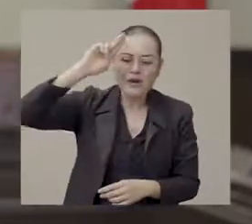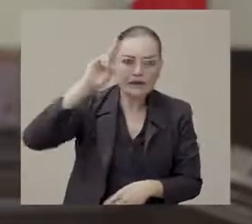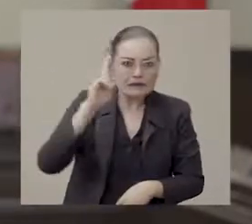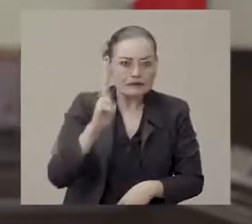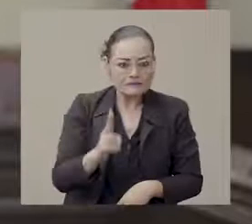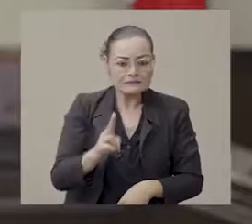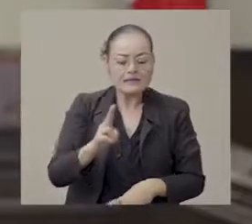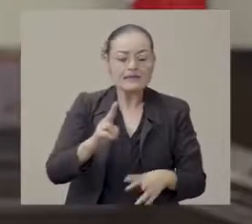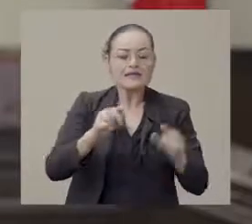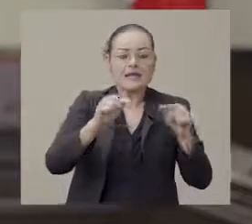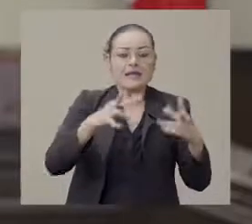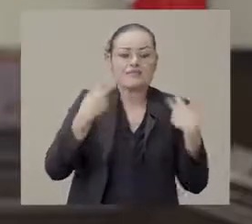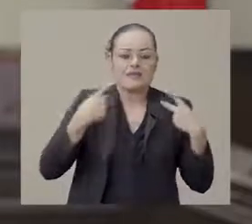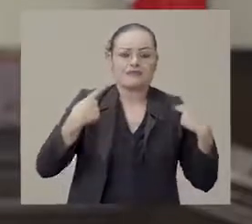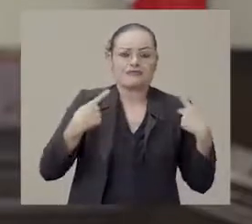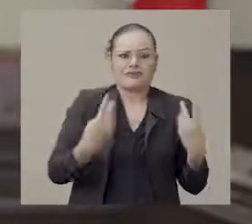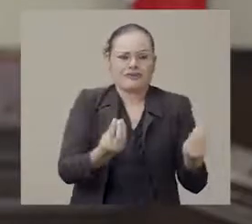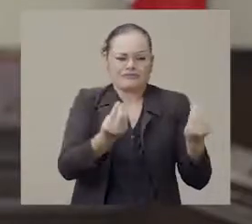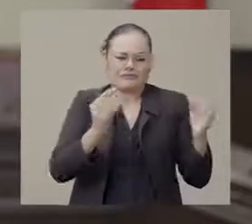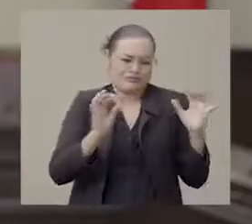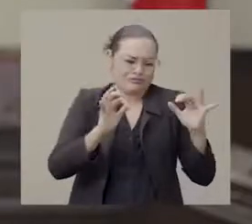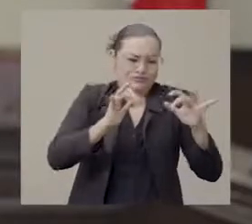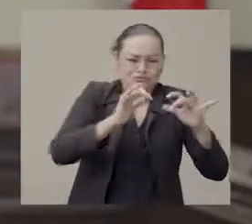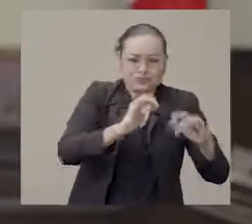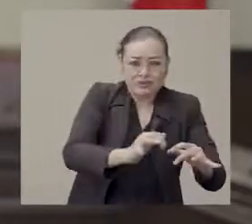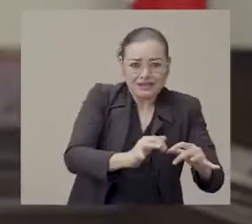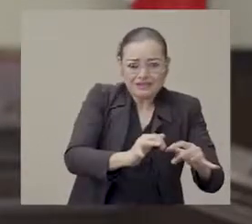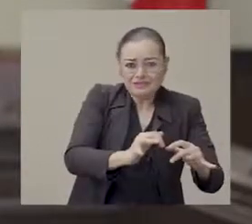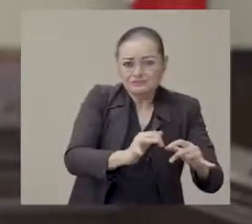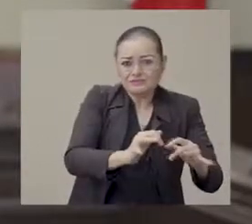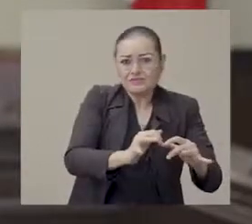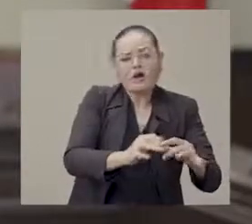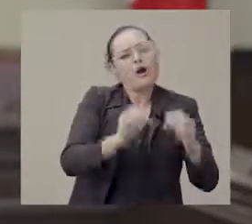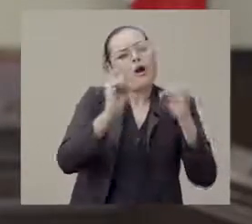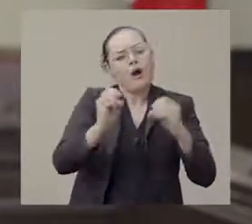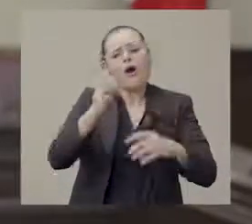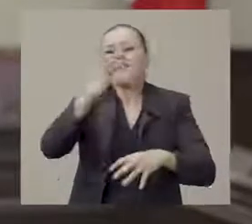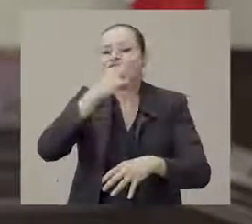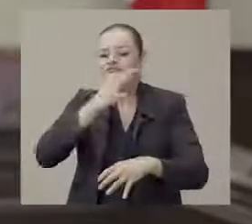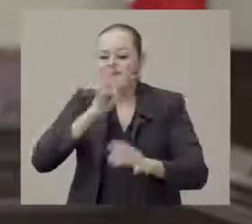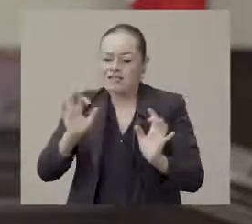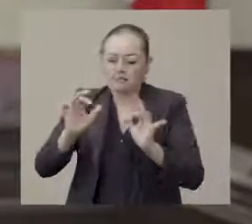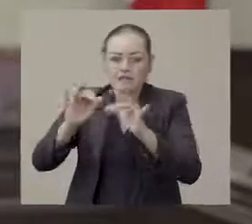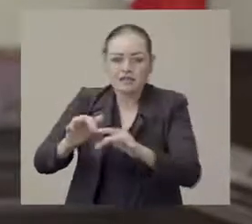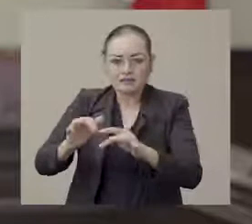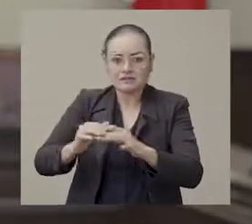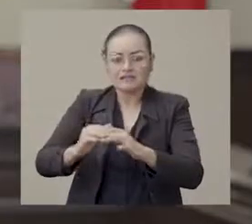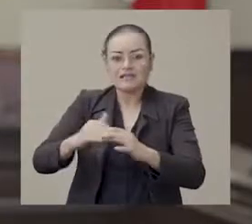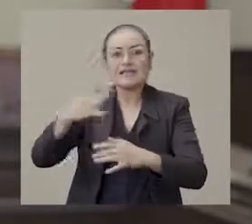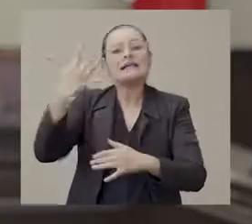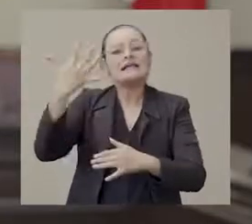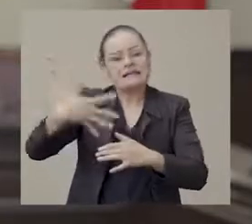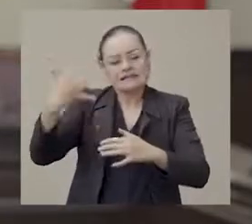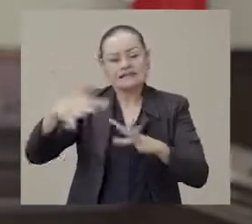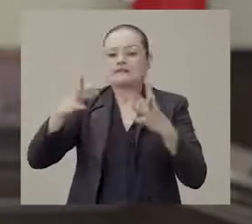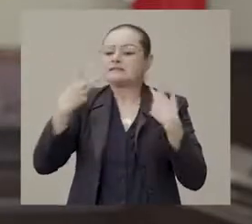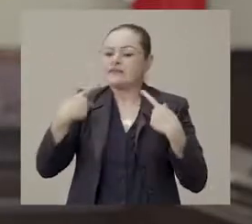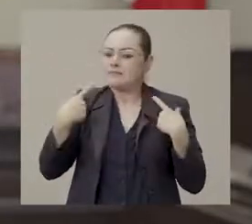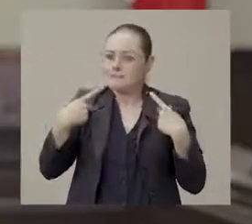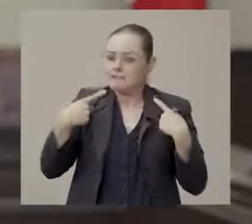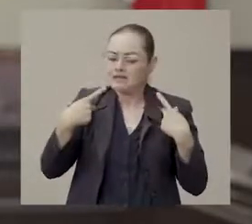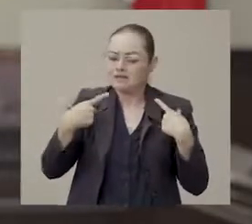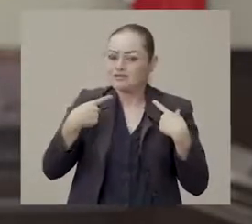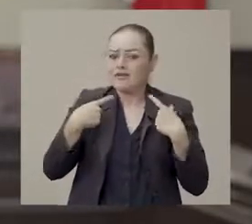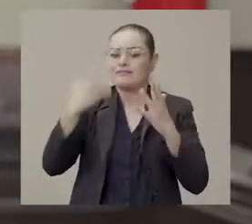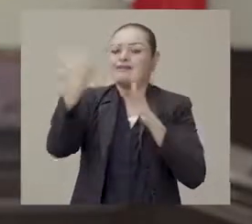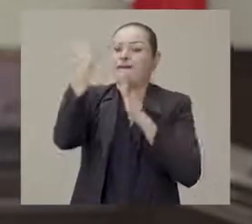prohibidas la alteración del orden público y las reuniones sociales y festejos en los que concurran más de 15 personas,